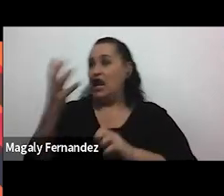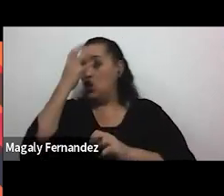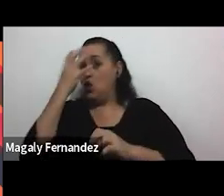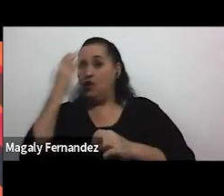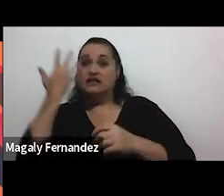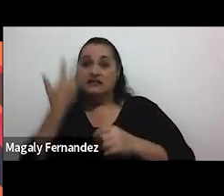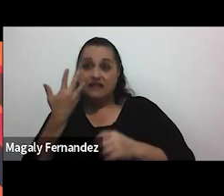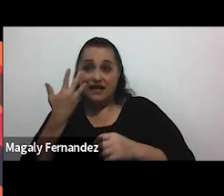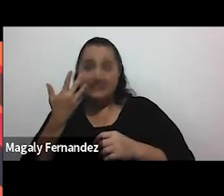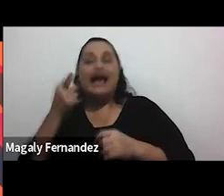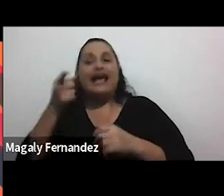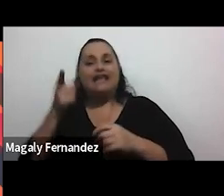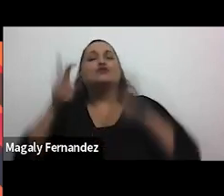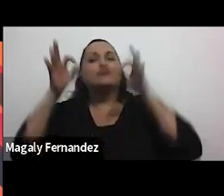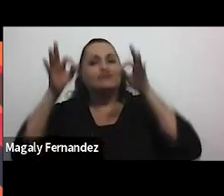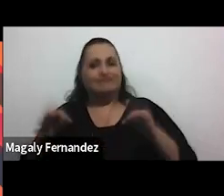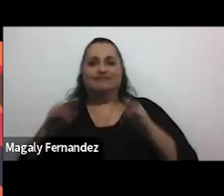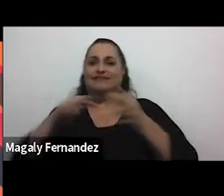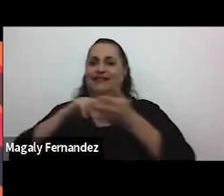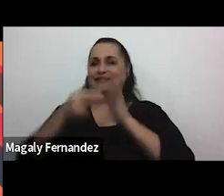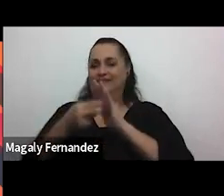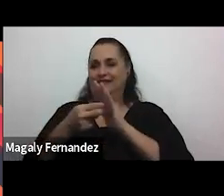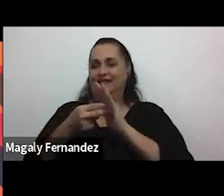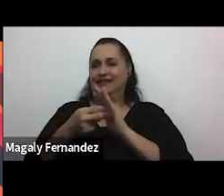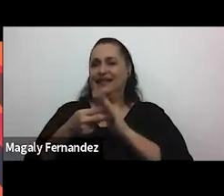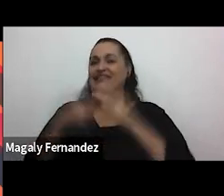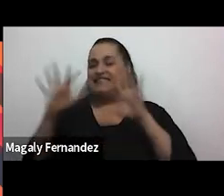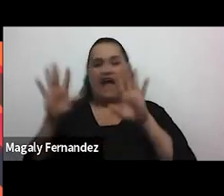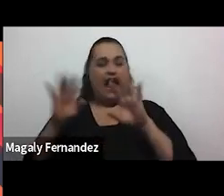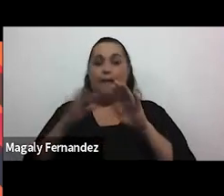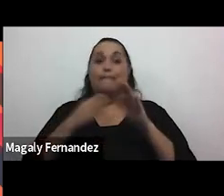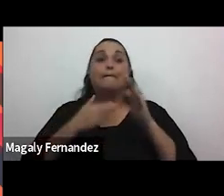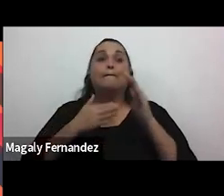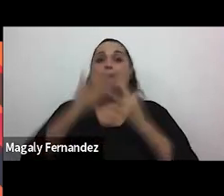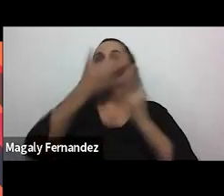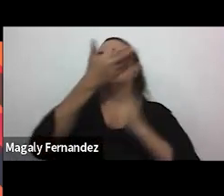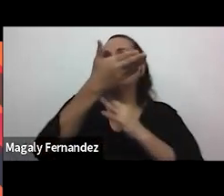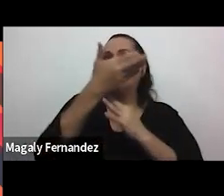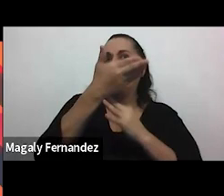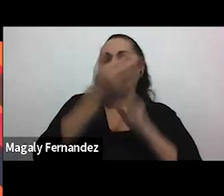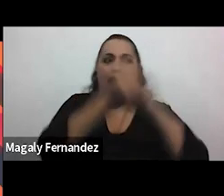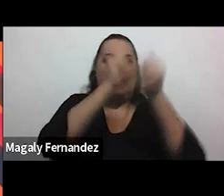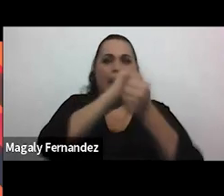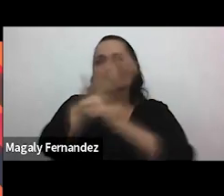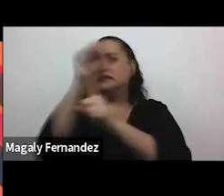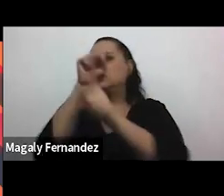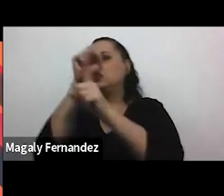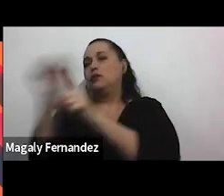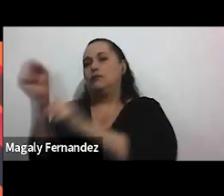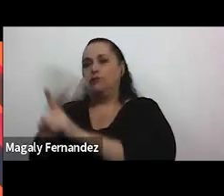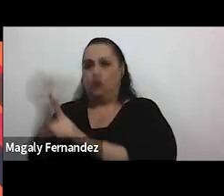es lo que va a definir que ya traspasó la línea de conflicto y se convirtió en una situación de violencia